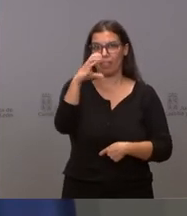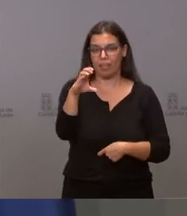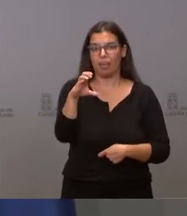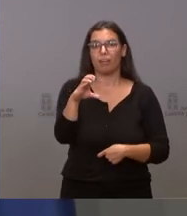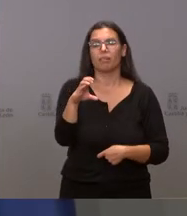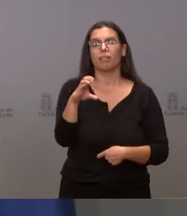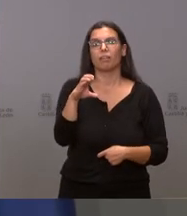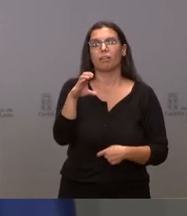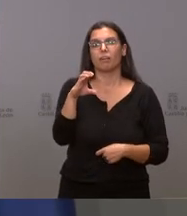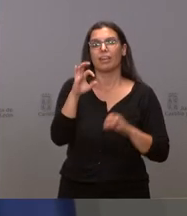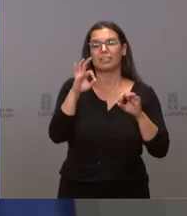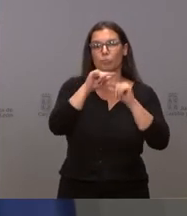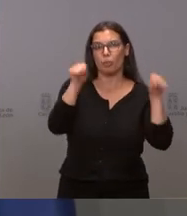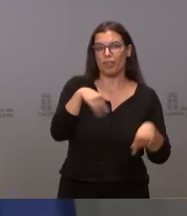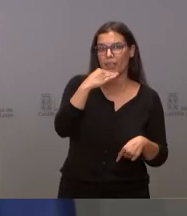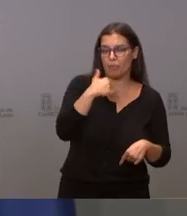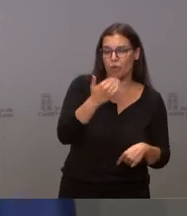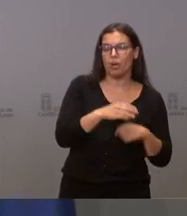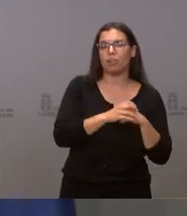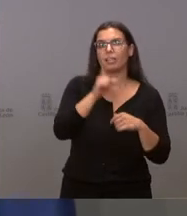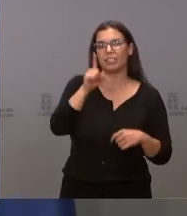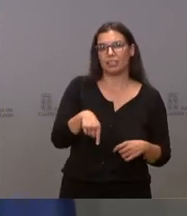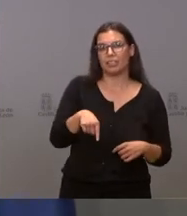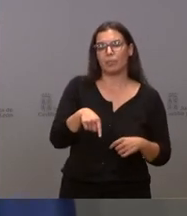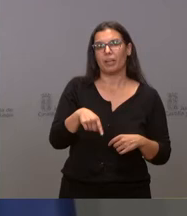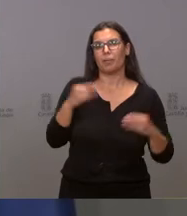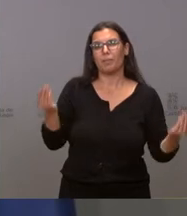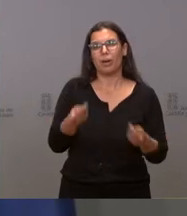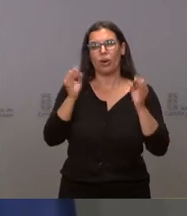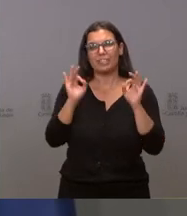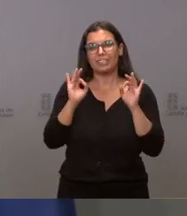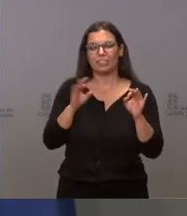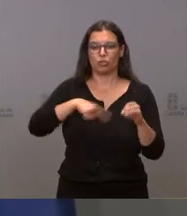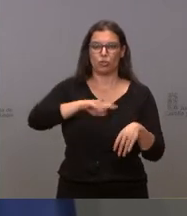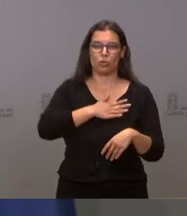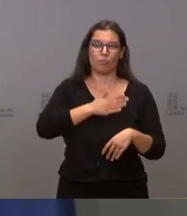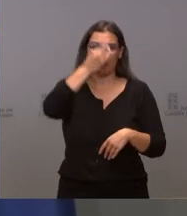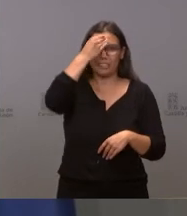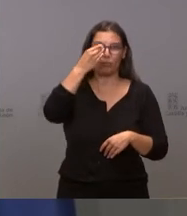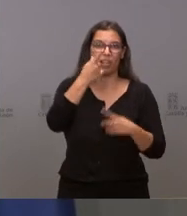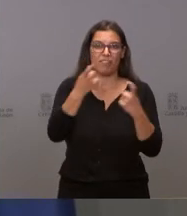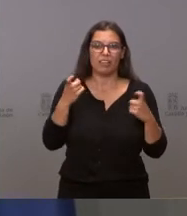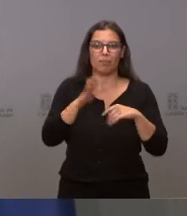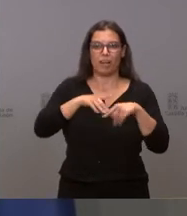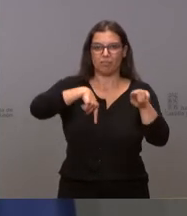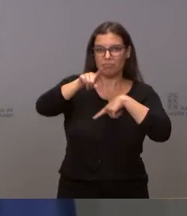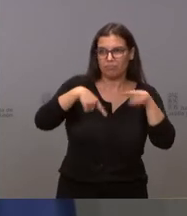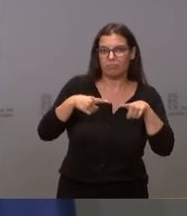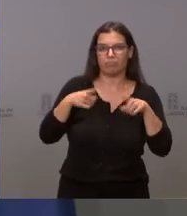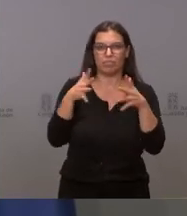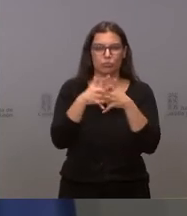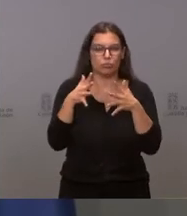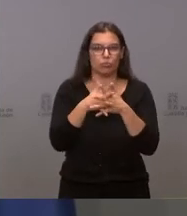predeterminada en la provincia de Zamora, como las mejoras que queremos son necesarias, tanto en infraestructuras como,